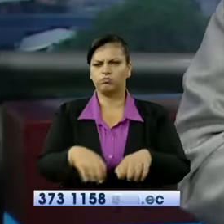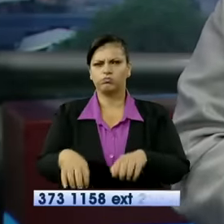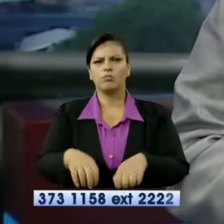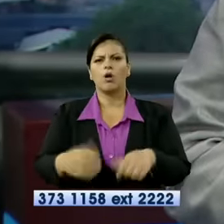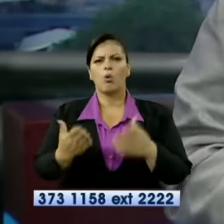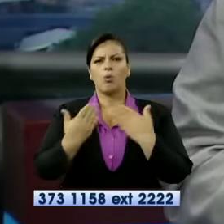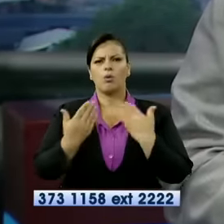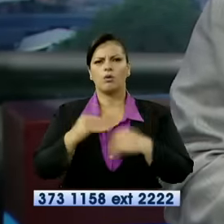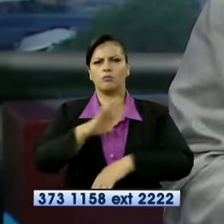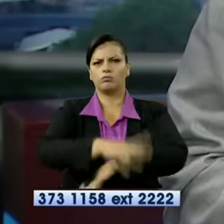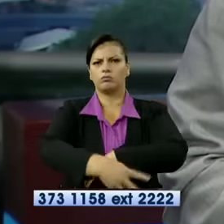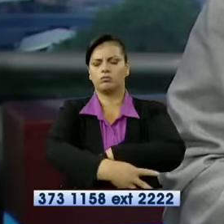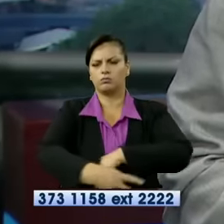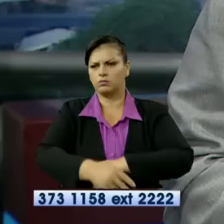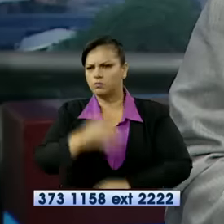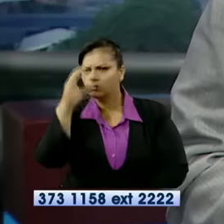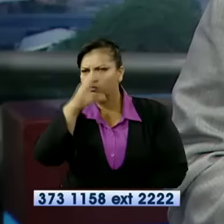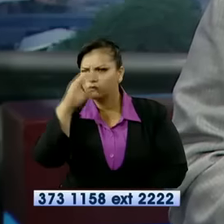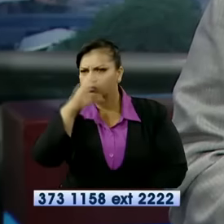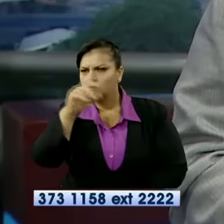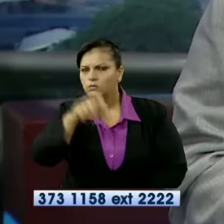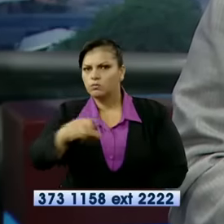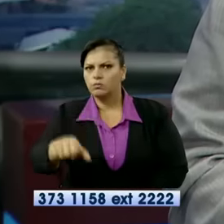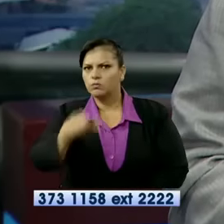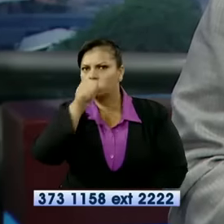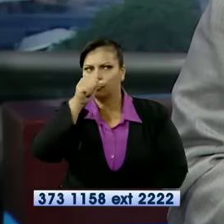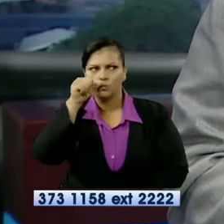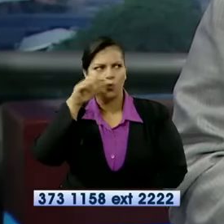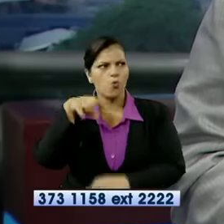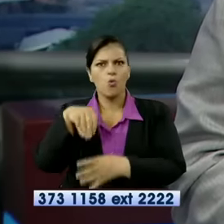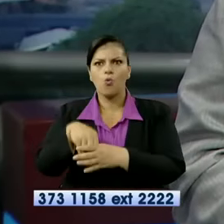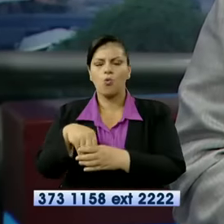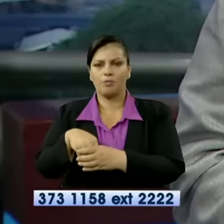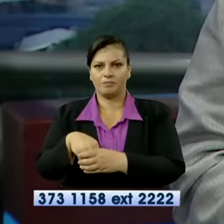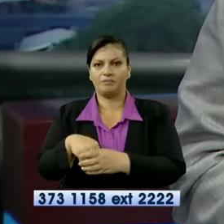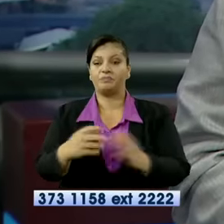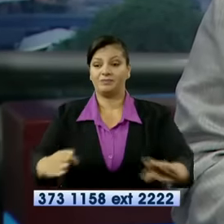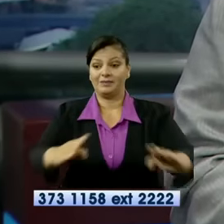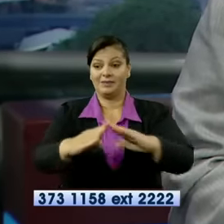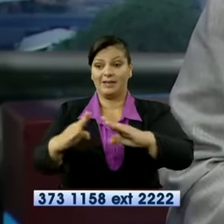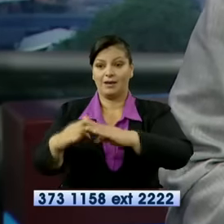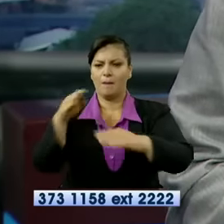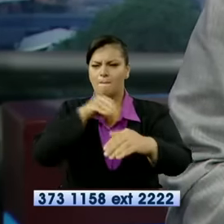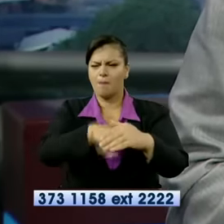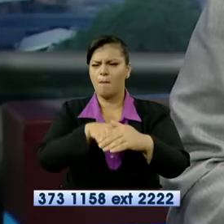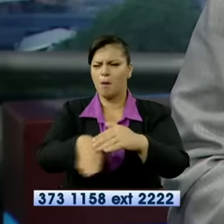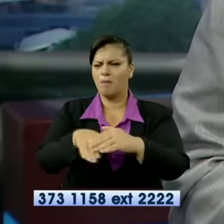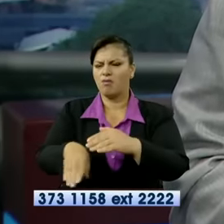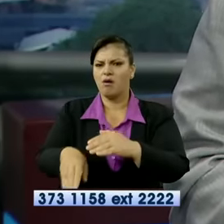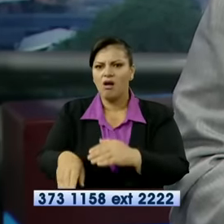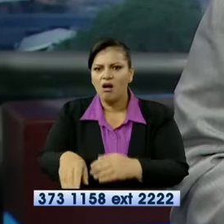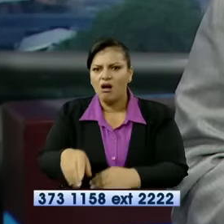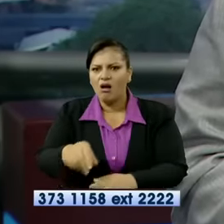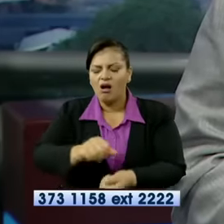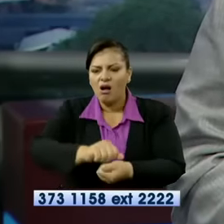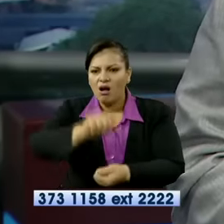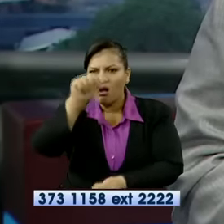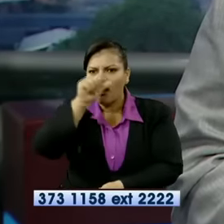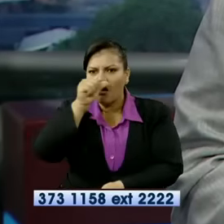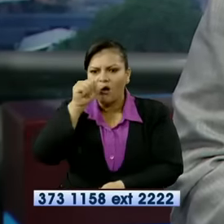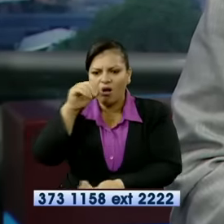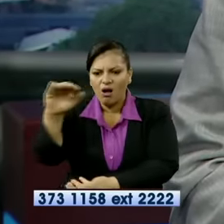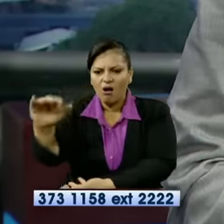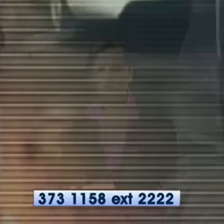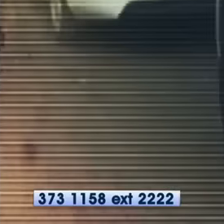Guayaquil. En medio de la acción policial se allanaron varias viviendas en las que decomisaron dosis de droga y dinero en efectivo. Veamos.